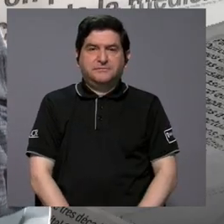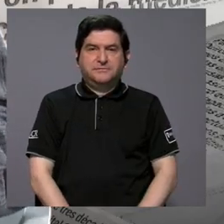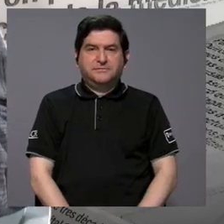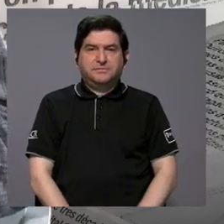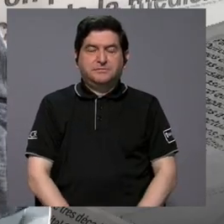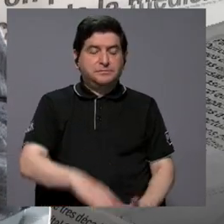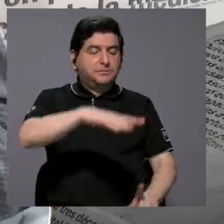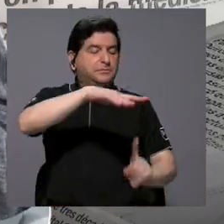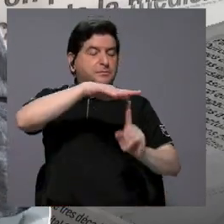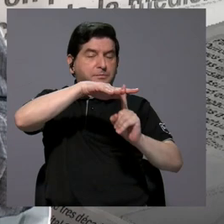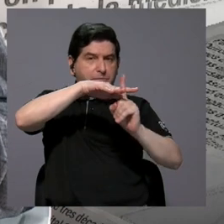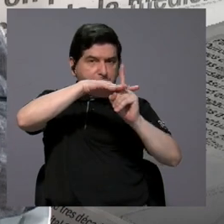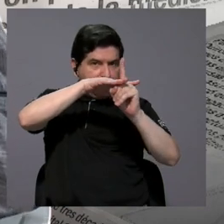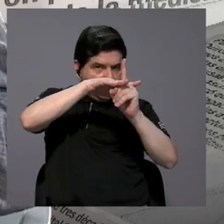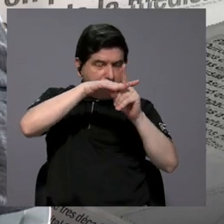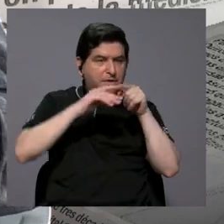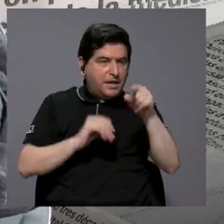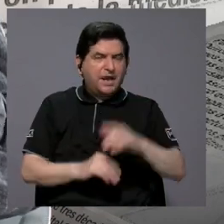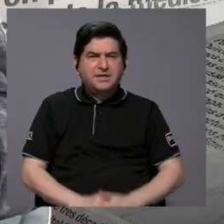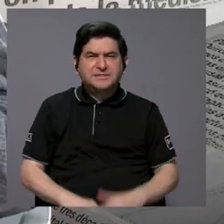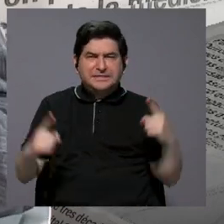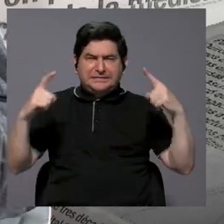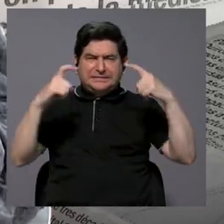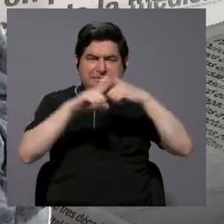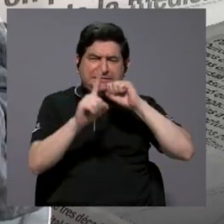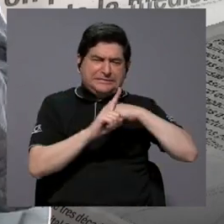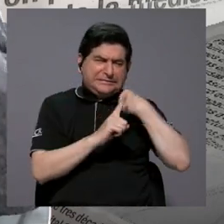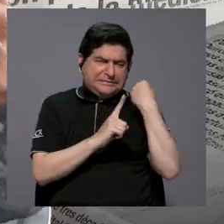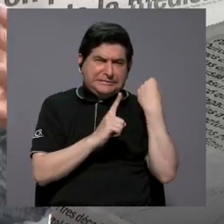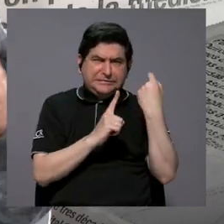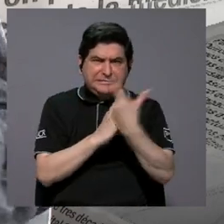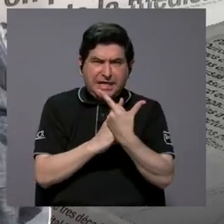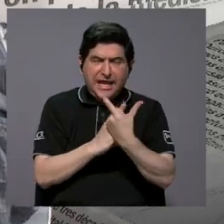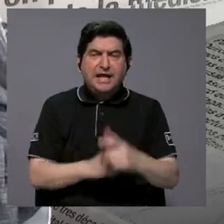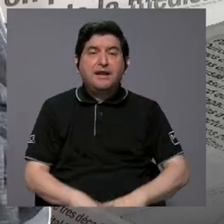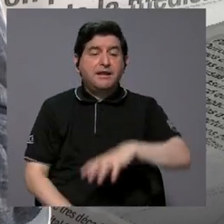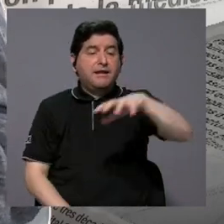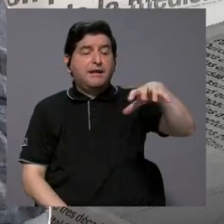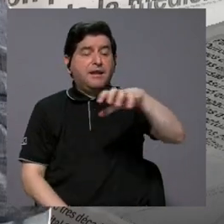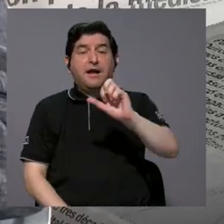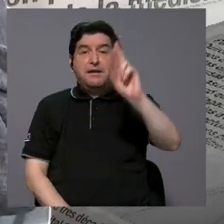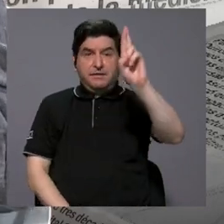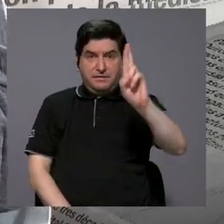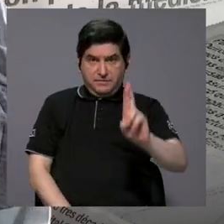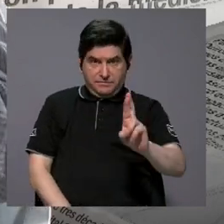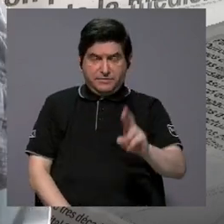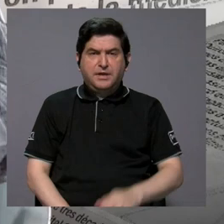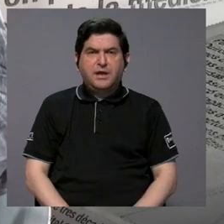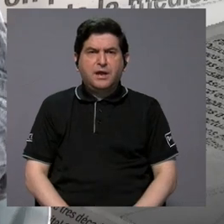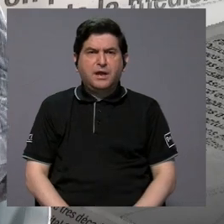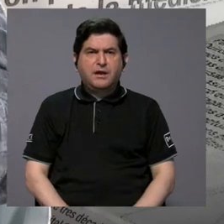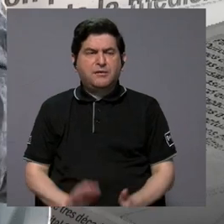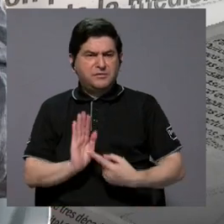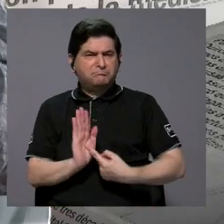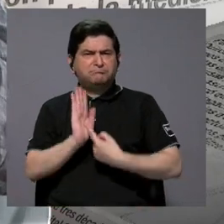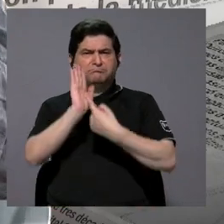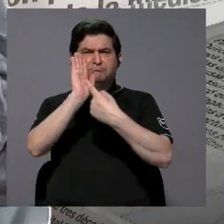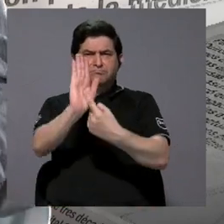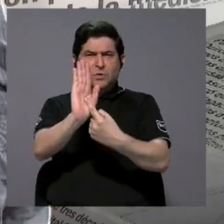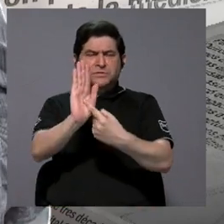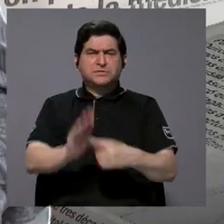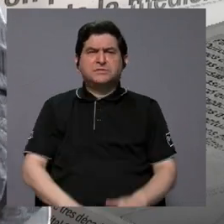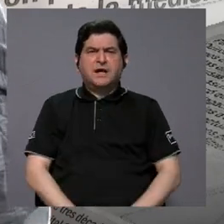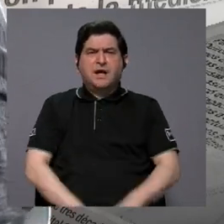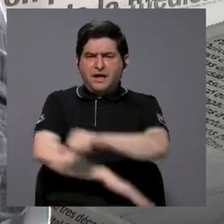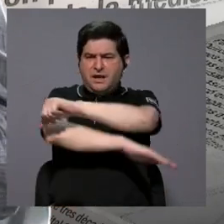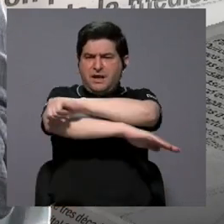el surgimiento de esta complejidad social en el Caribe costarricense se vio expresada con